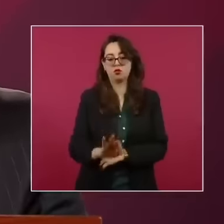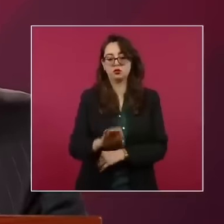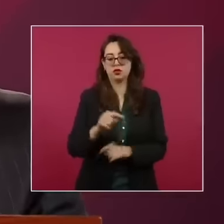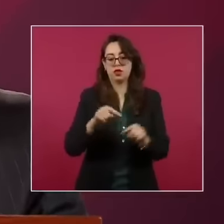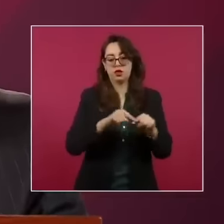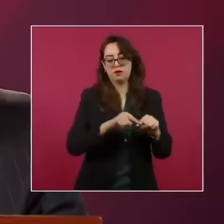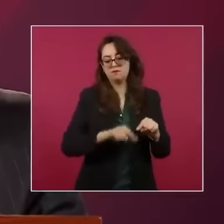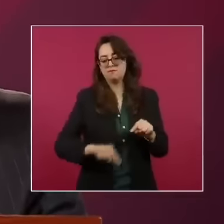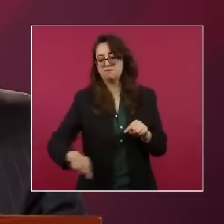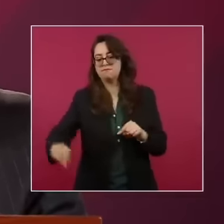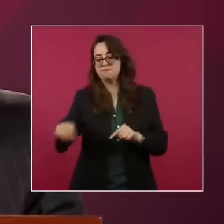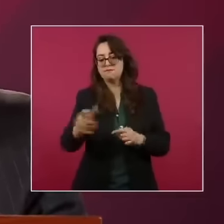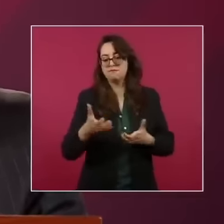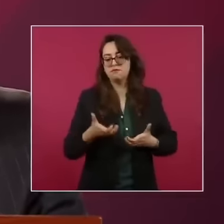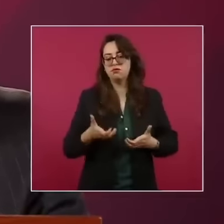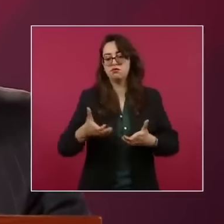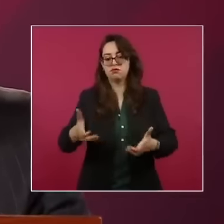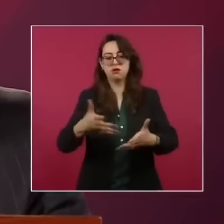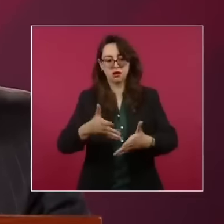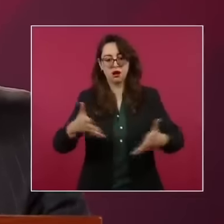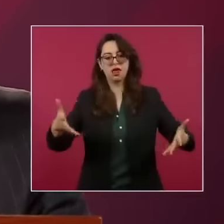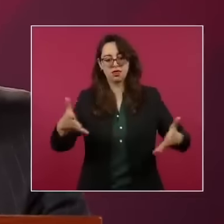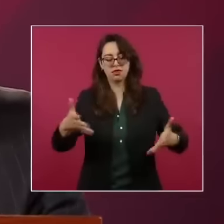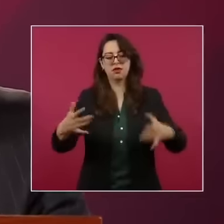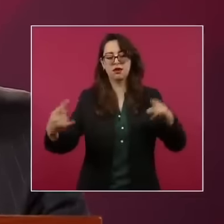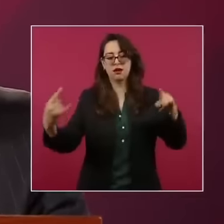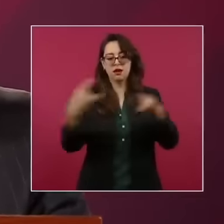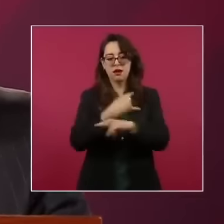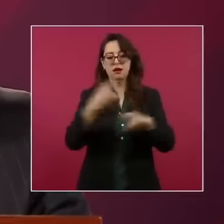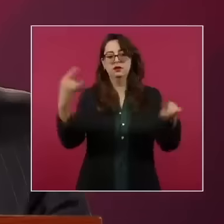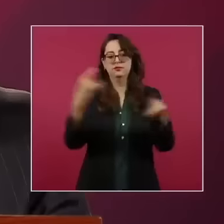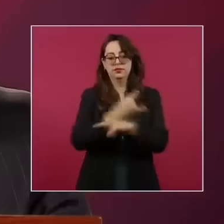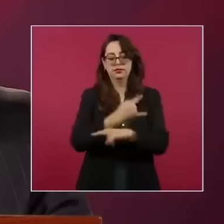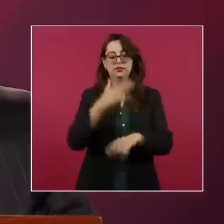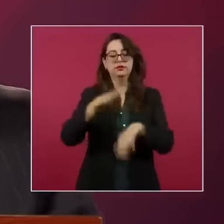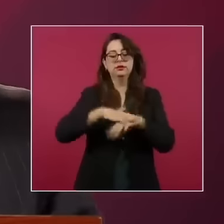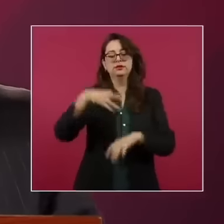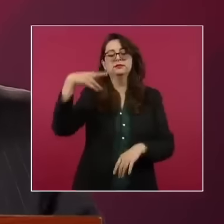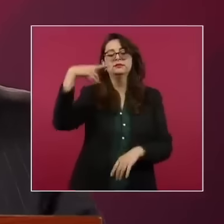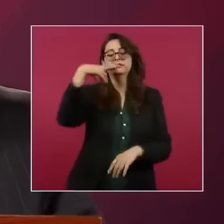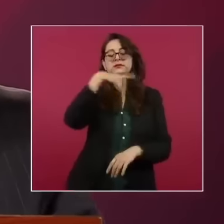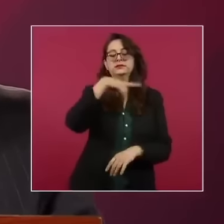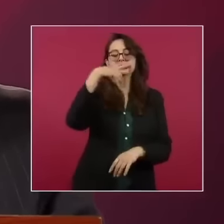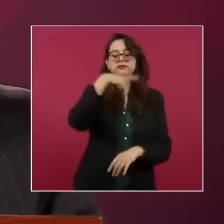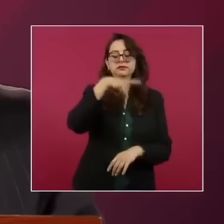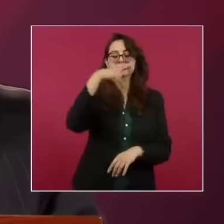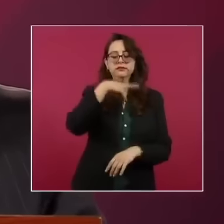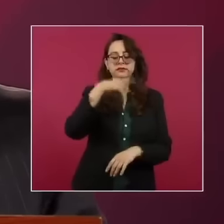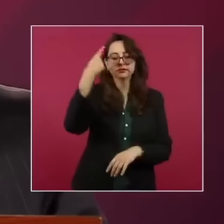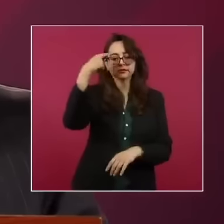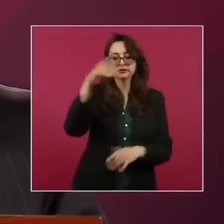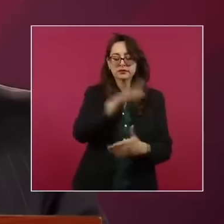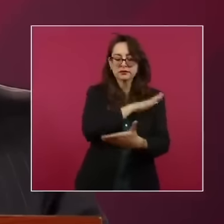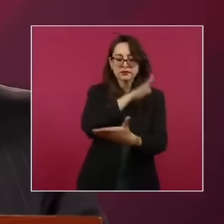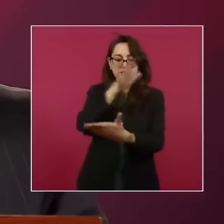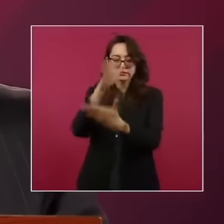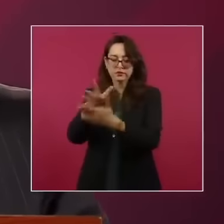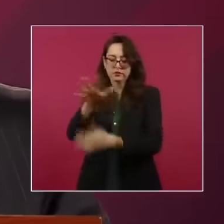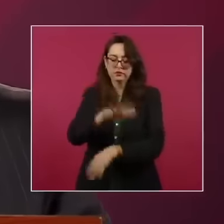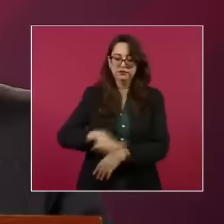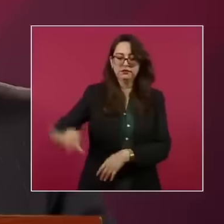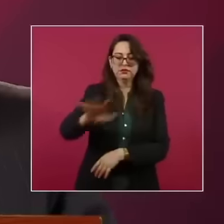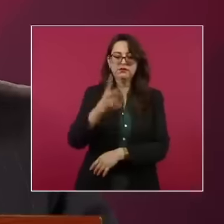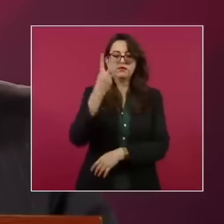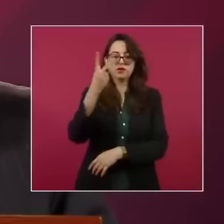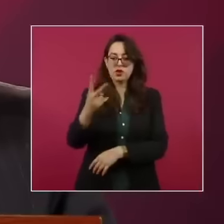Guayacán, que es Avenida Chacmol, y permitirá enlazar de manera rápida a estas dos